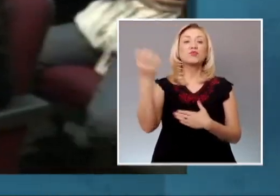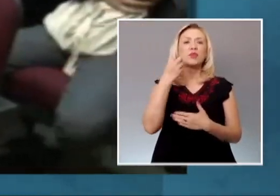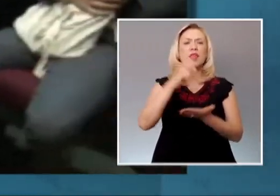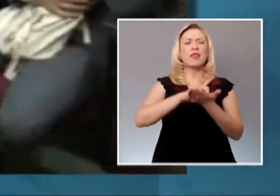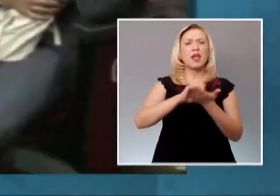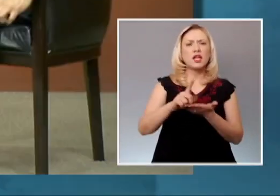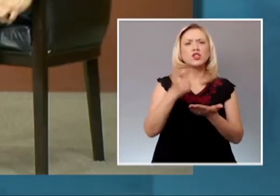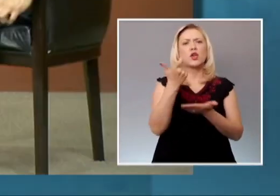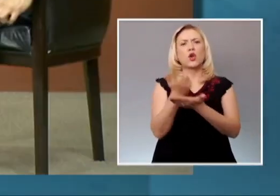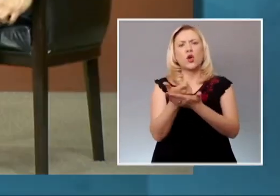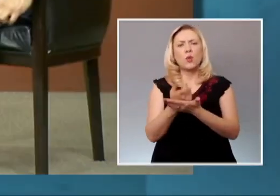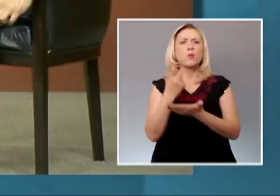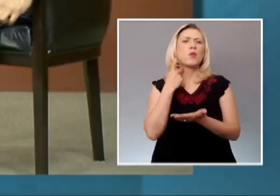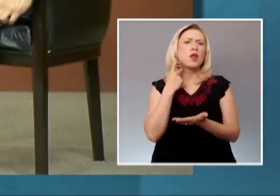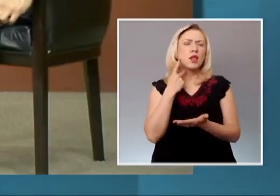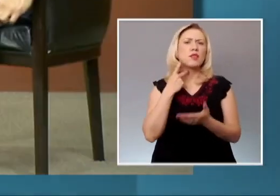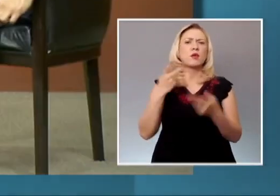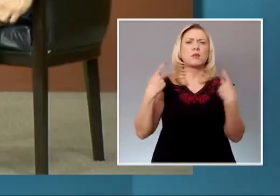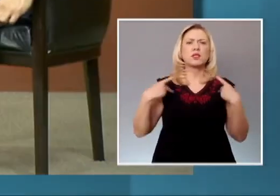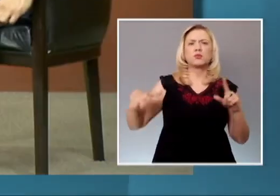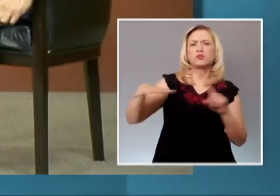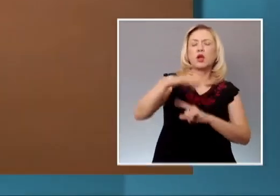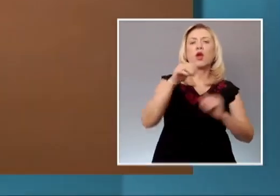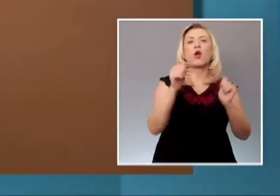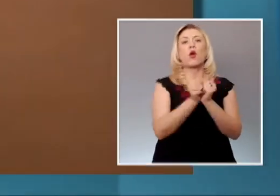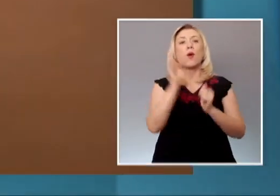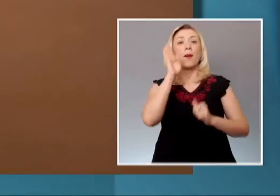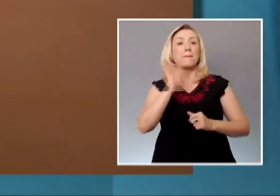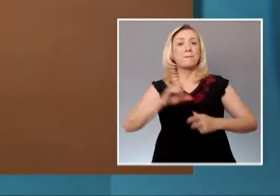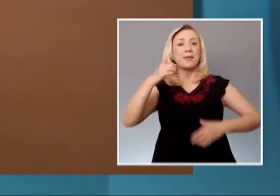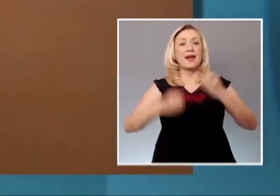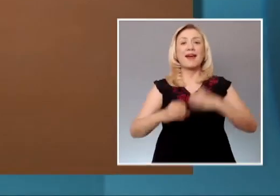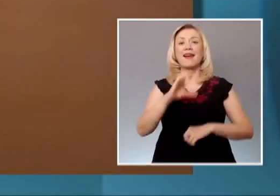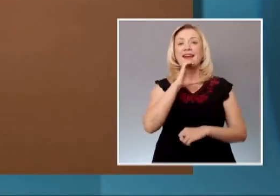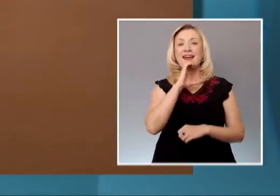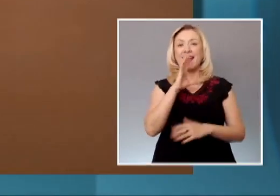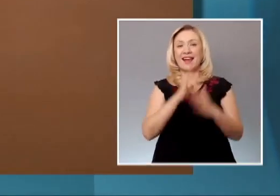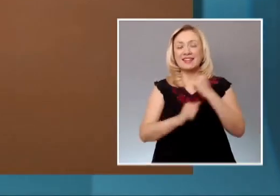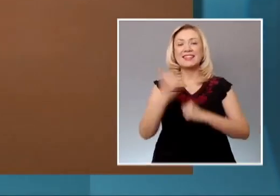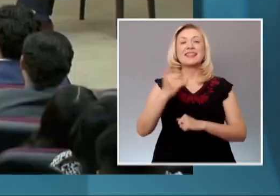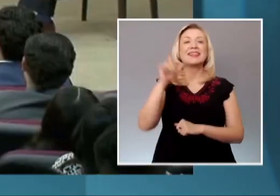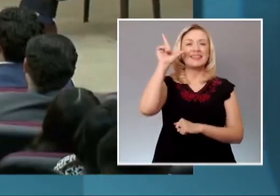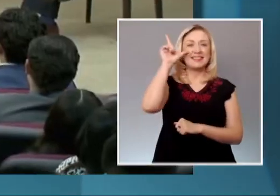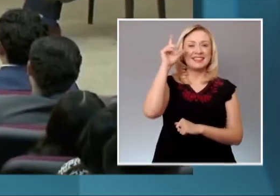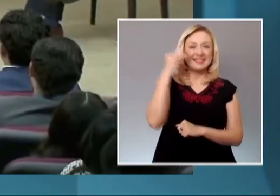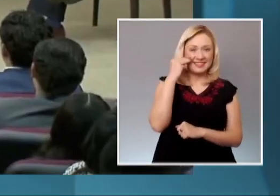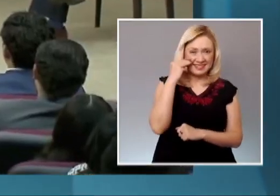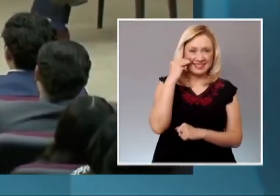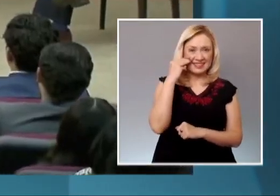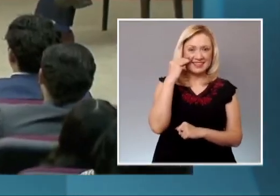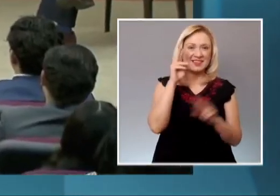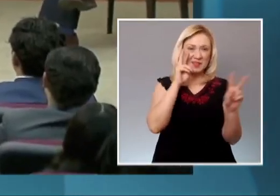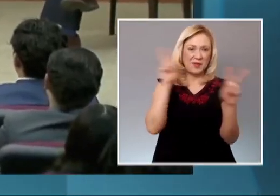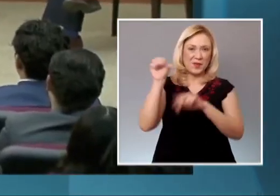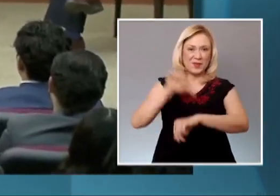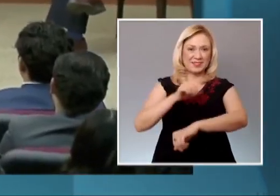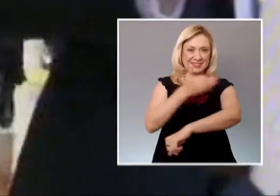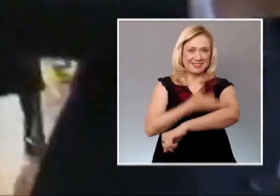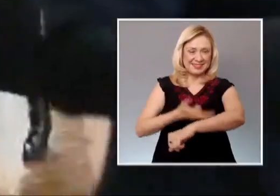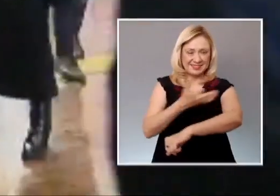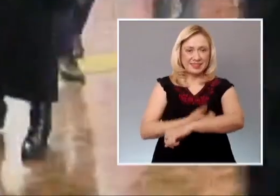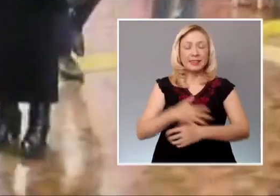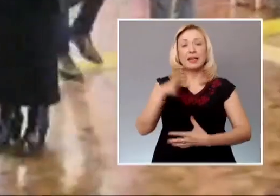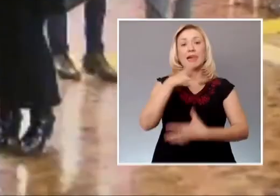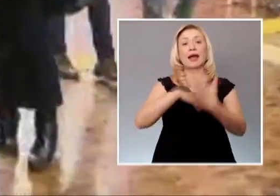los ministros Juan Luis González Alcántara Carrancá y Luis María Aguilar. Por su parte, el ministro Jorge Mario Pardo Rebolledo